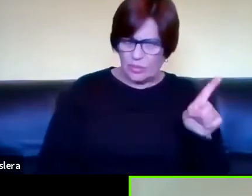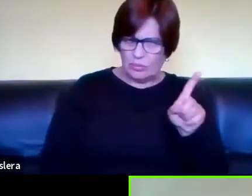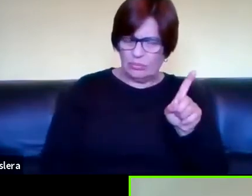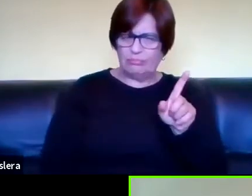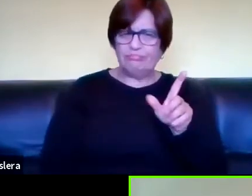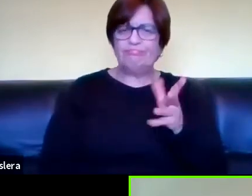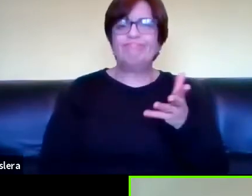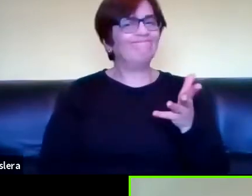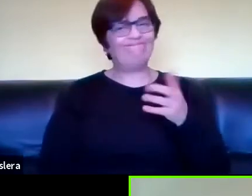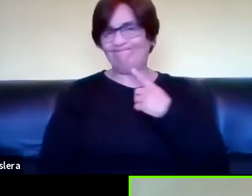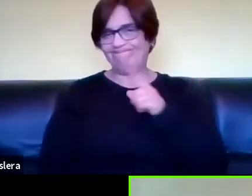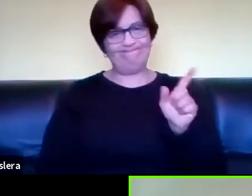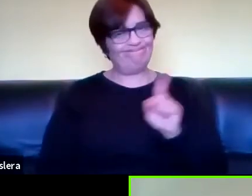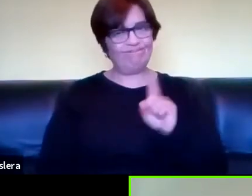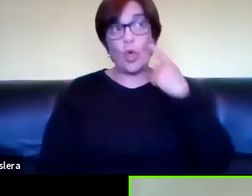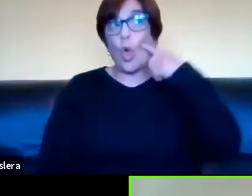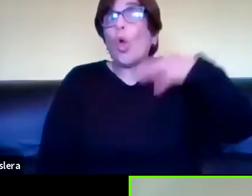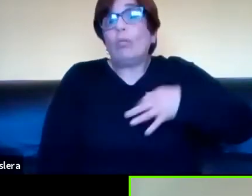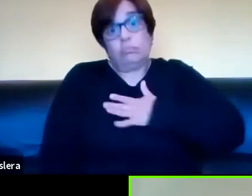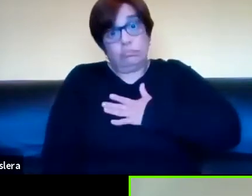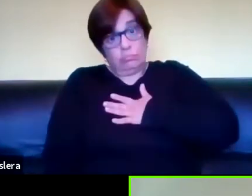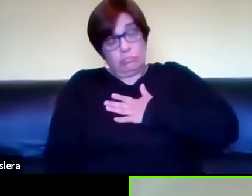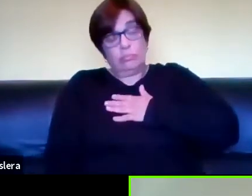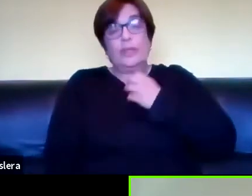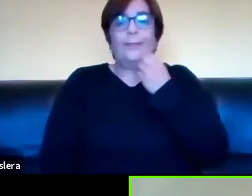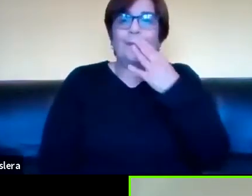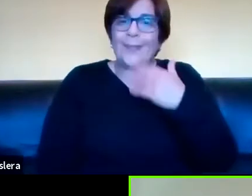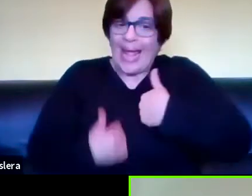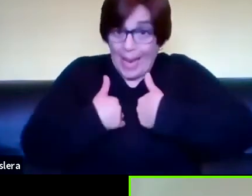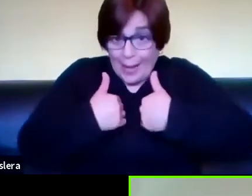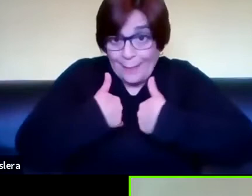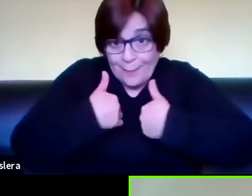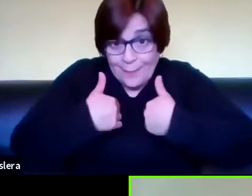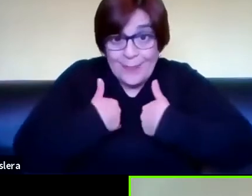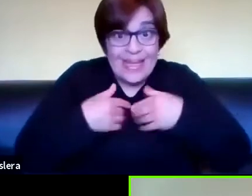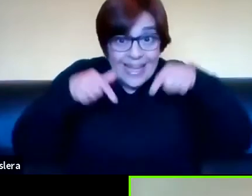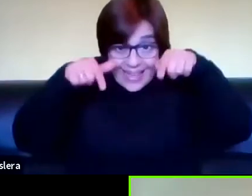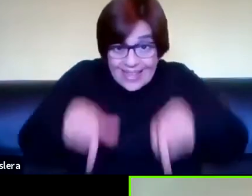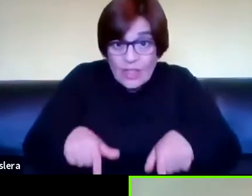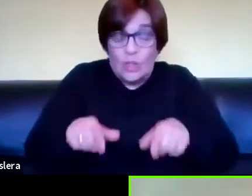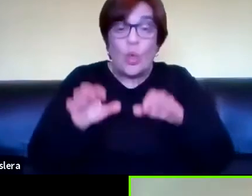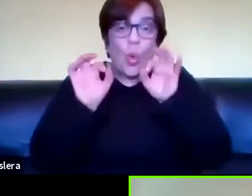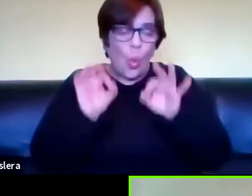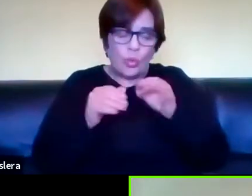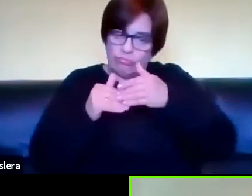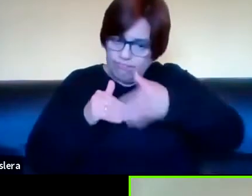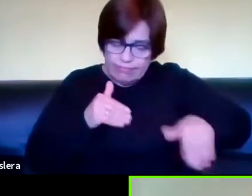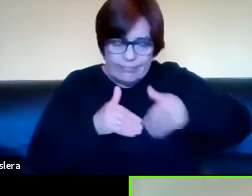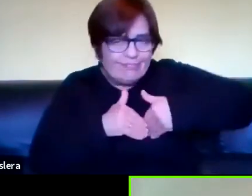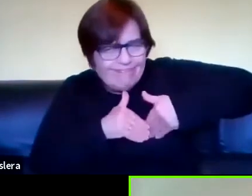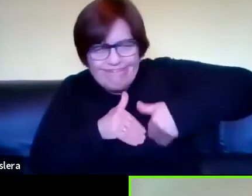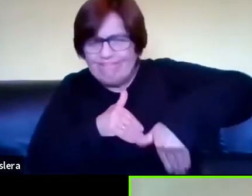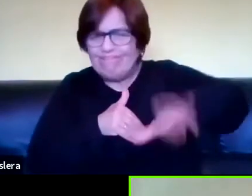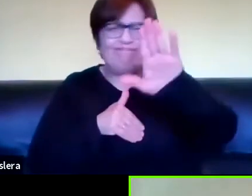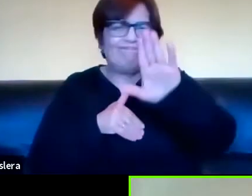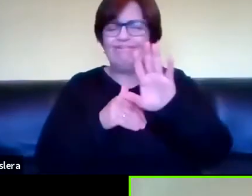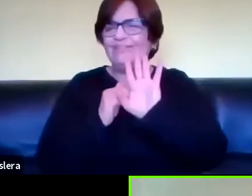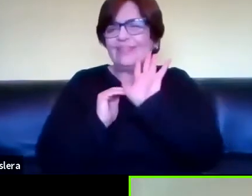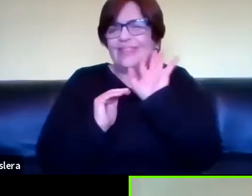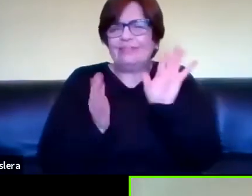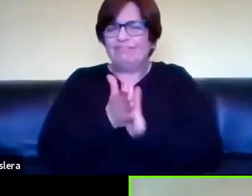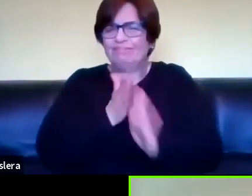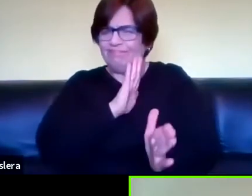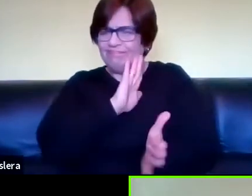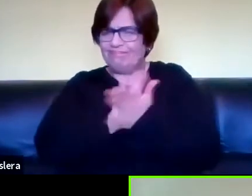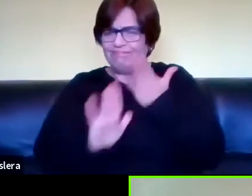yo creo que no porque en realidad para mí la textualidad diferida justamente es esto es despojamiento por total de lo que